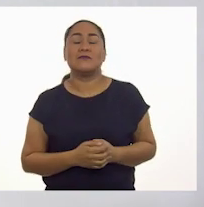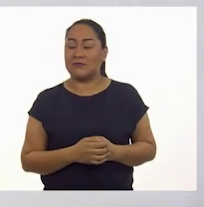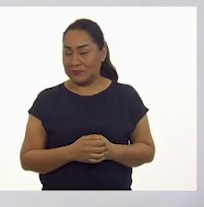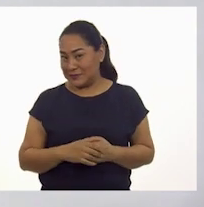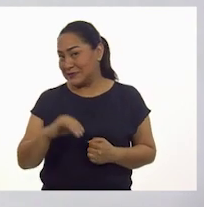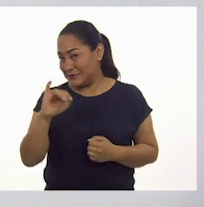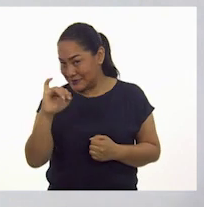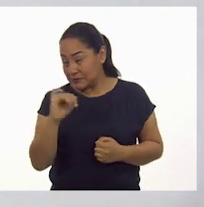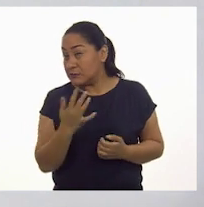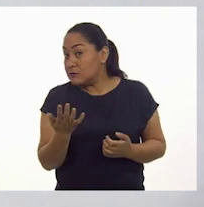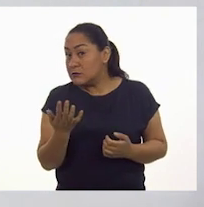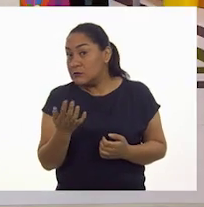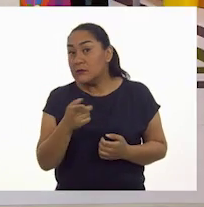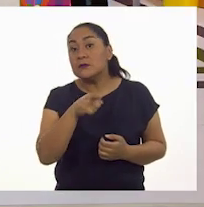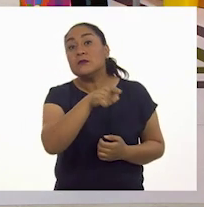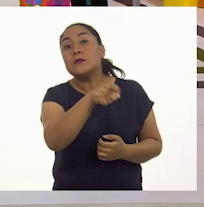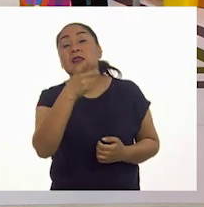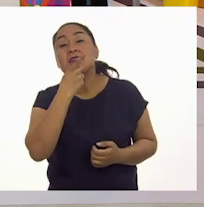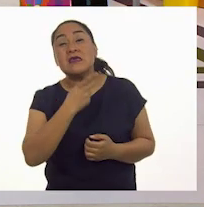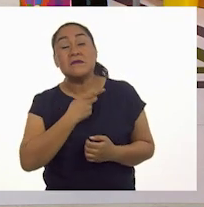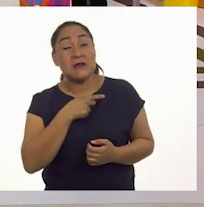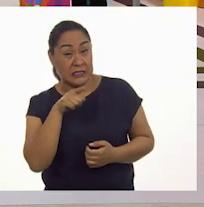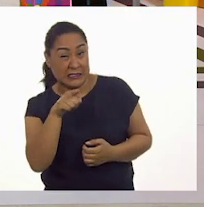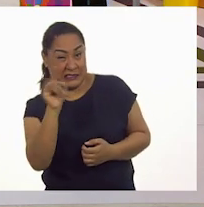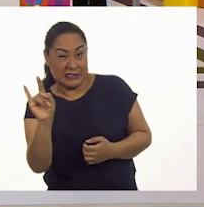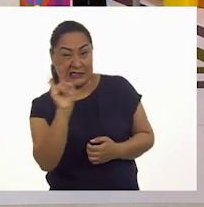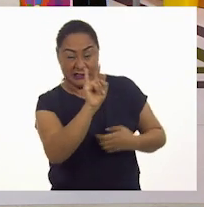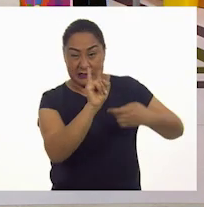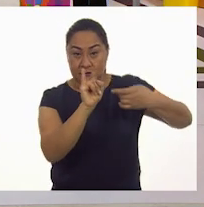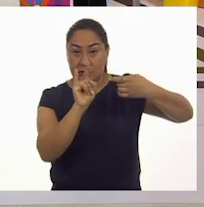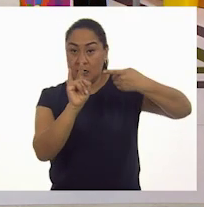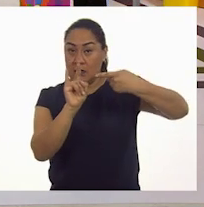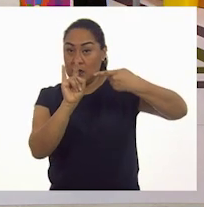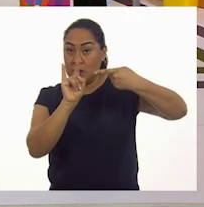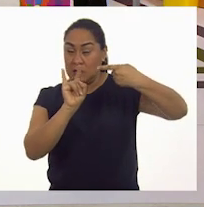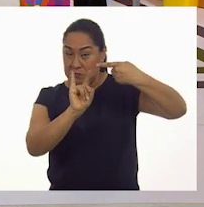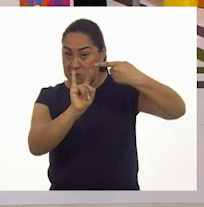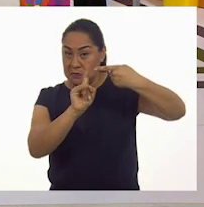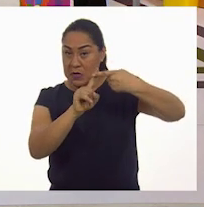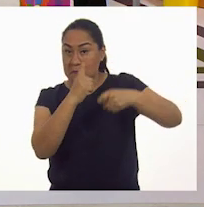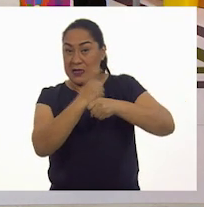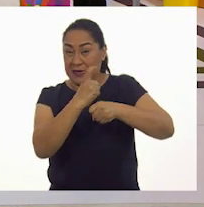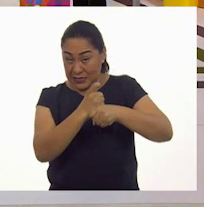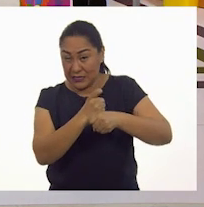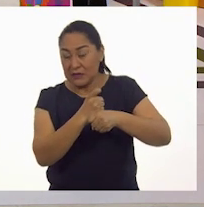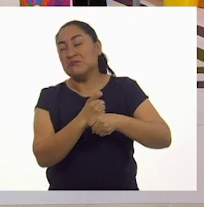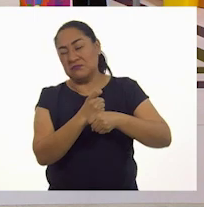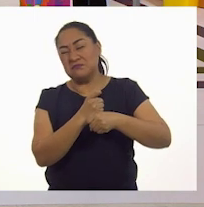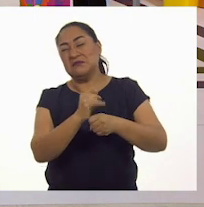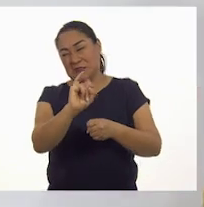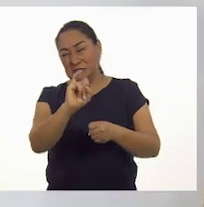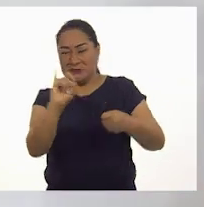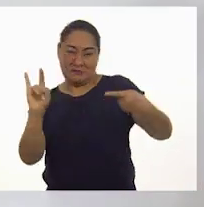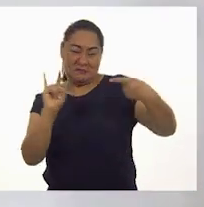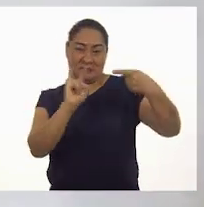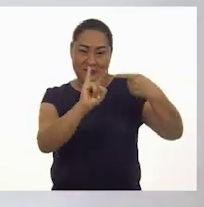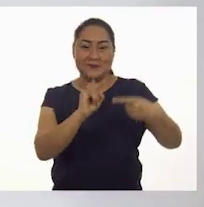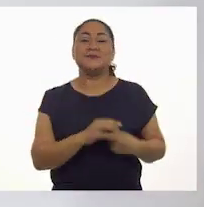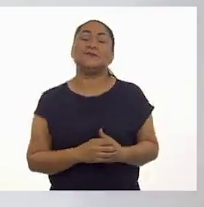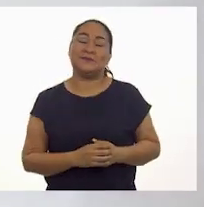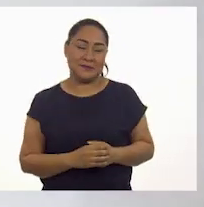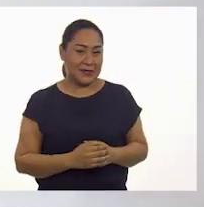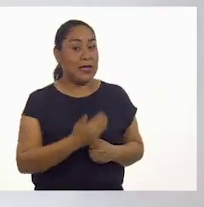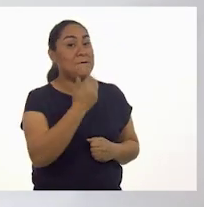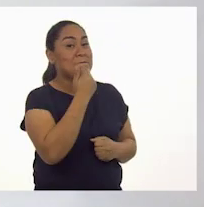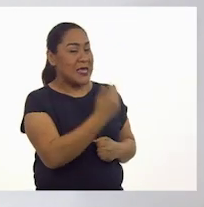ponemos este en el uno. ¿Qué dicen? ¿Lo hacemos? Sí, ¿no? Este es en el número uno. Muy bien. Como acabas de